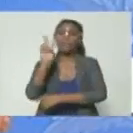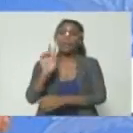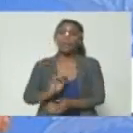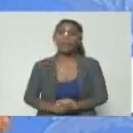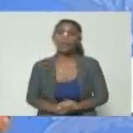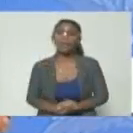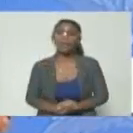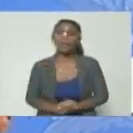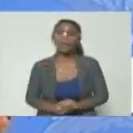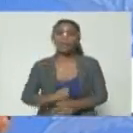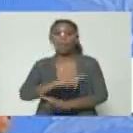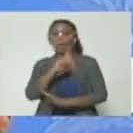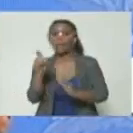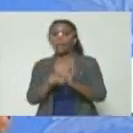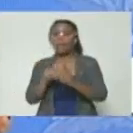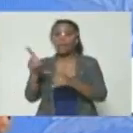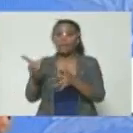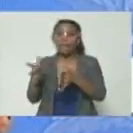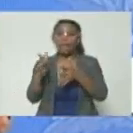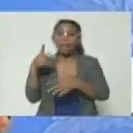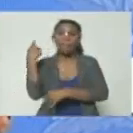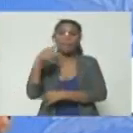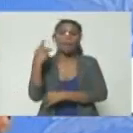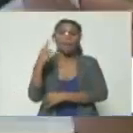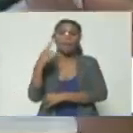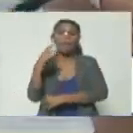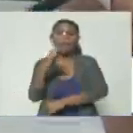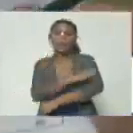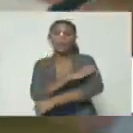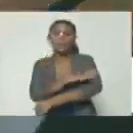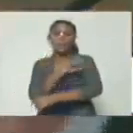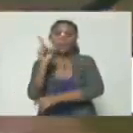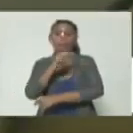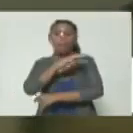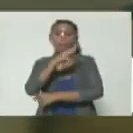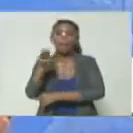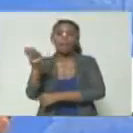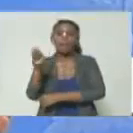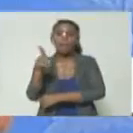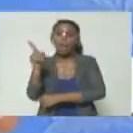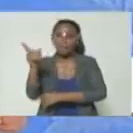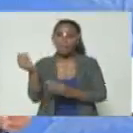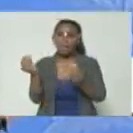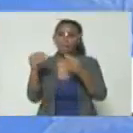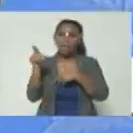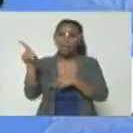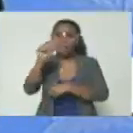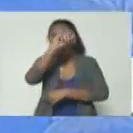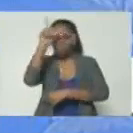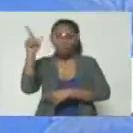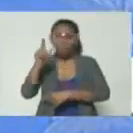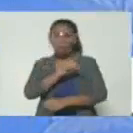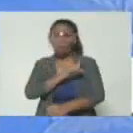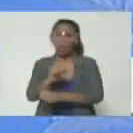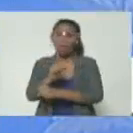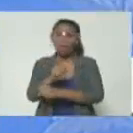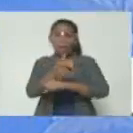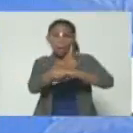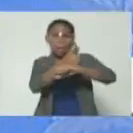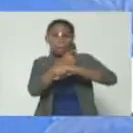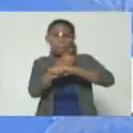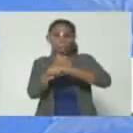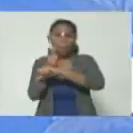por lo general ganan las elecciones en la parroquia del paraíso. ¿Estarán de acuerdo en que Leopoldo López mande al coque a disparar